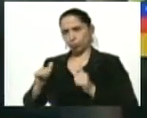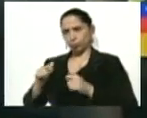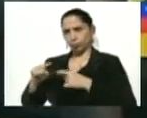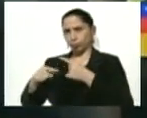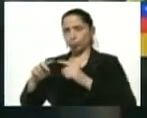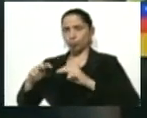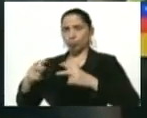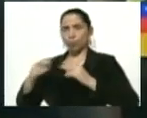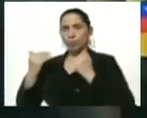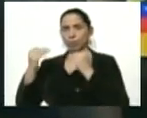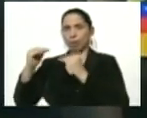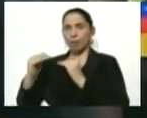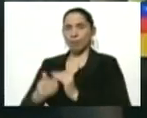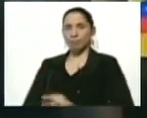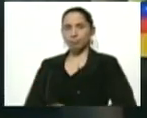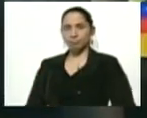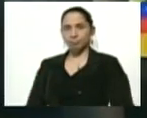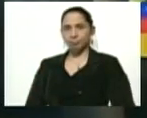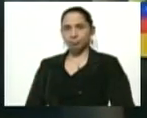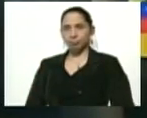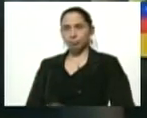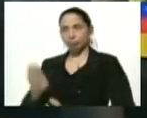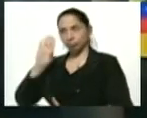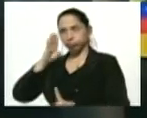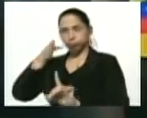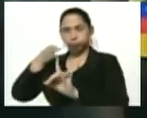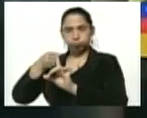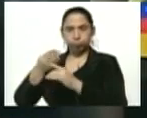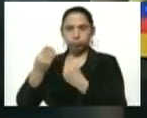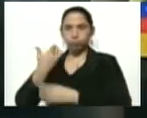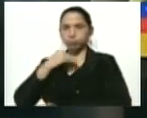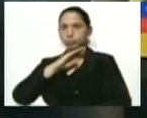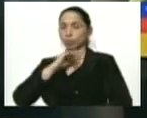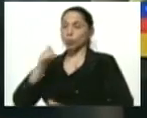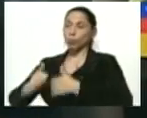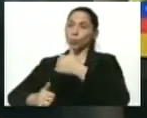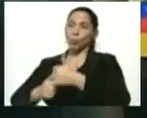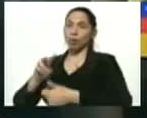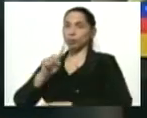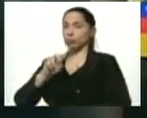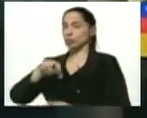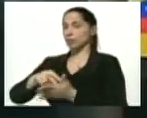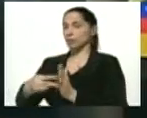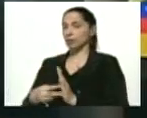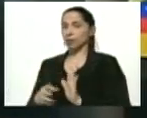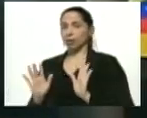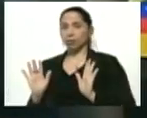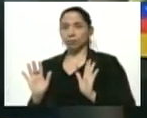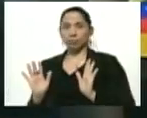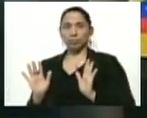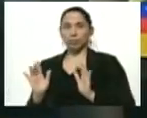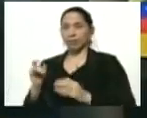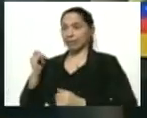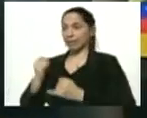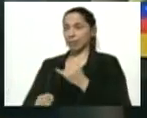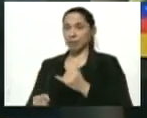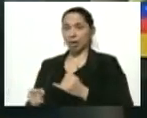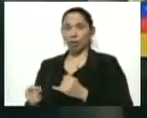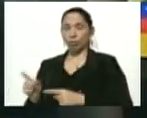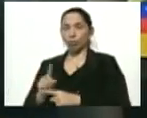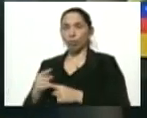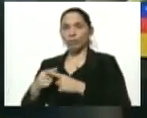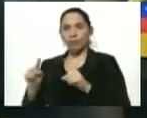una nueva etapa del abordaje de la epidemia, lo cual no significa que ha terminado, todo lo contrario,